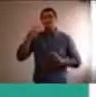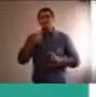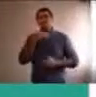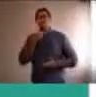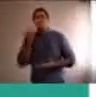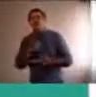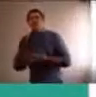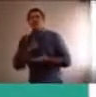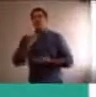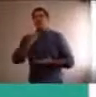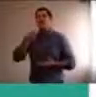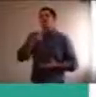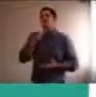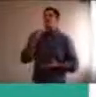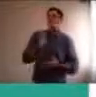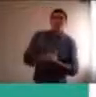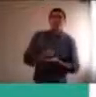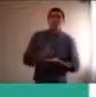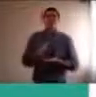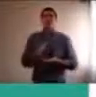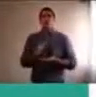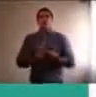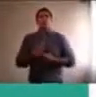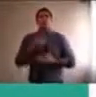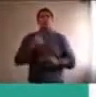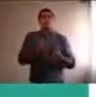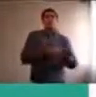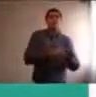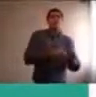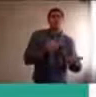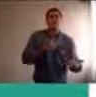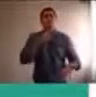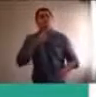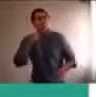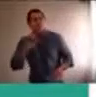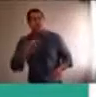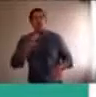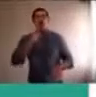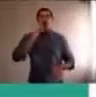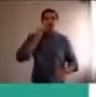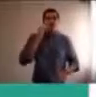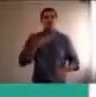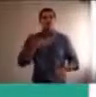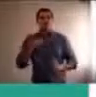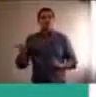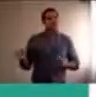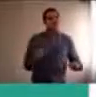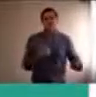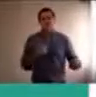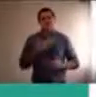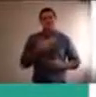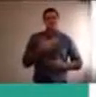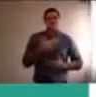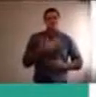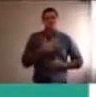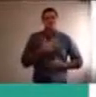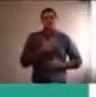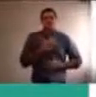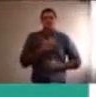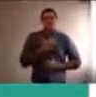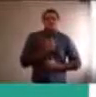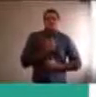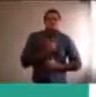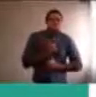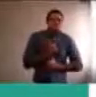morir, sobre todo, sus seres queridos, y que esto genere, que uno los note, que están como, más angustiados, o que lo